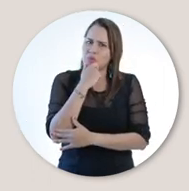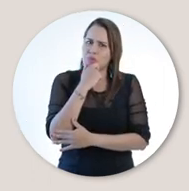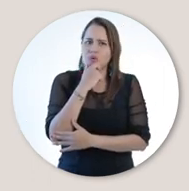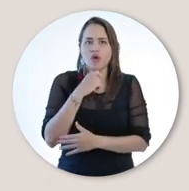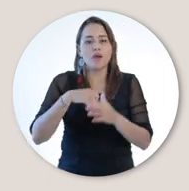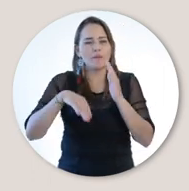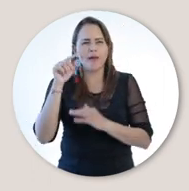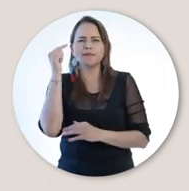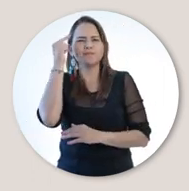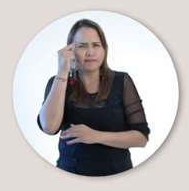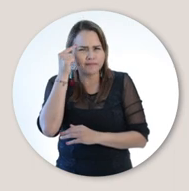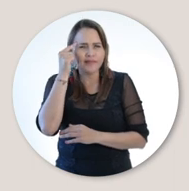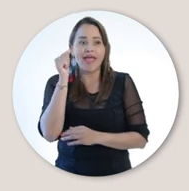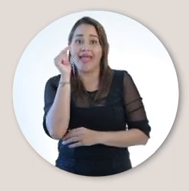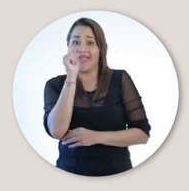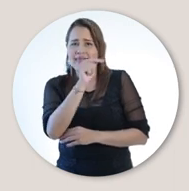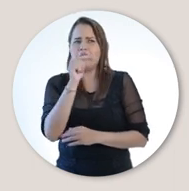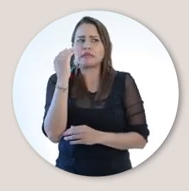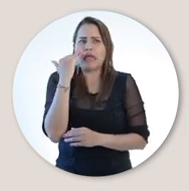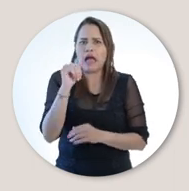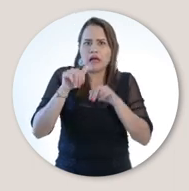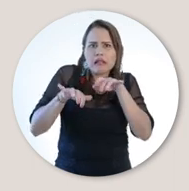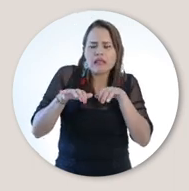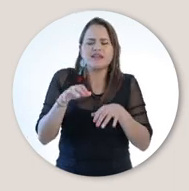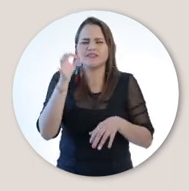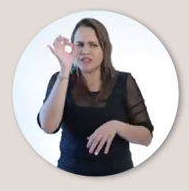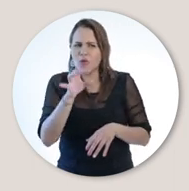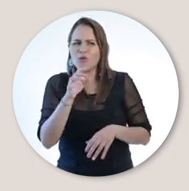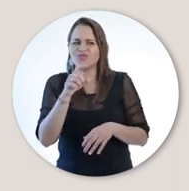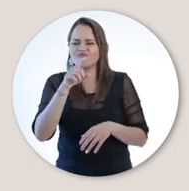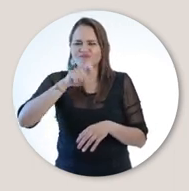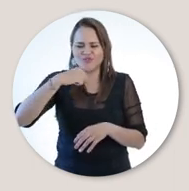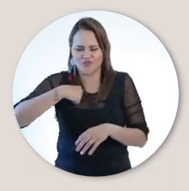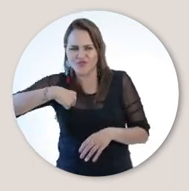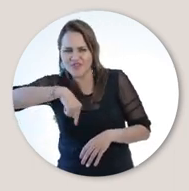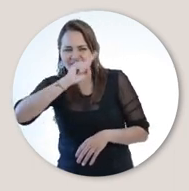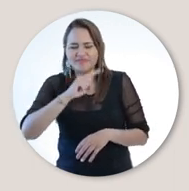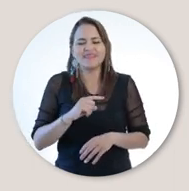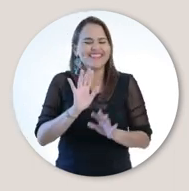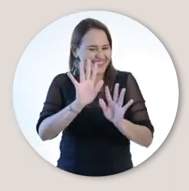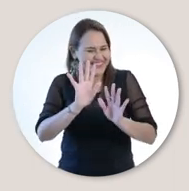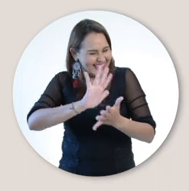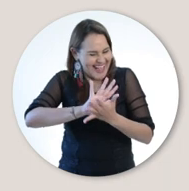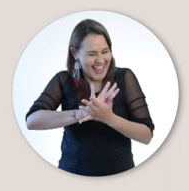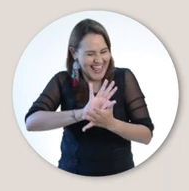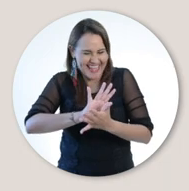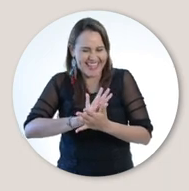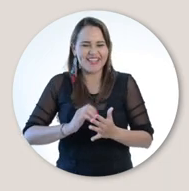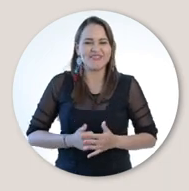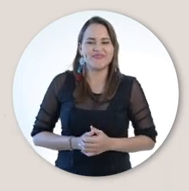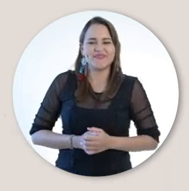Por cierto, la recesionista debe estar buscándome para entregarme unos papeles Tranquilo, no llegará por ahora